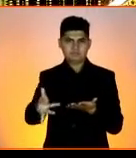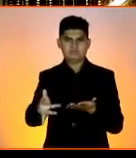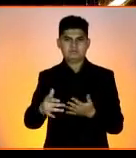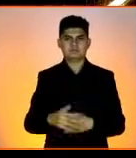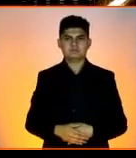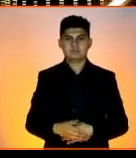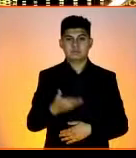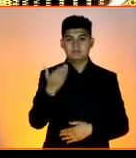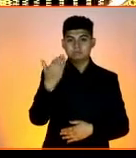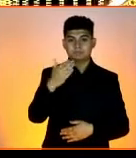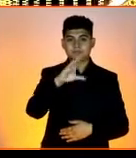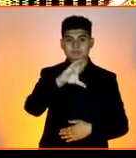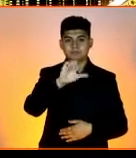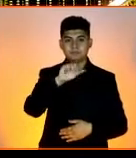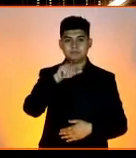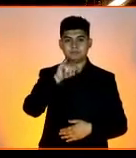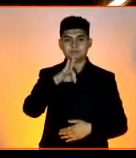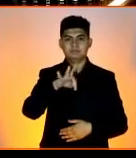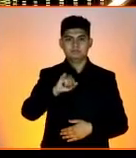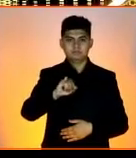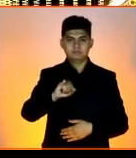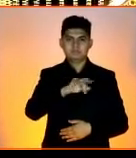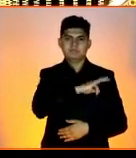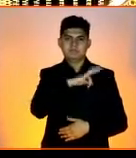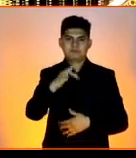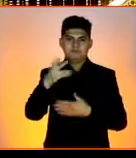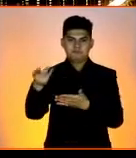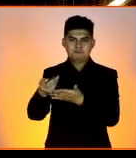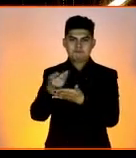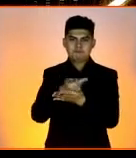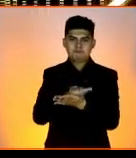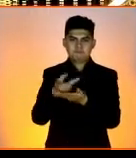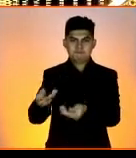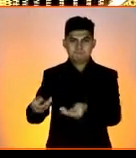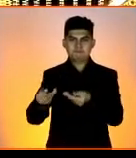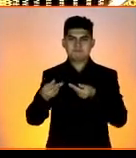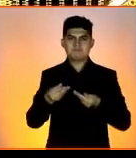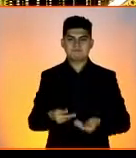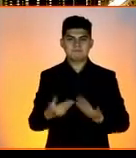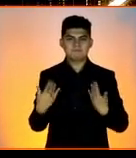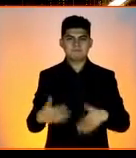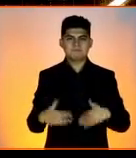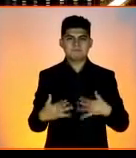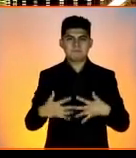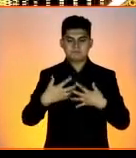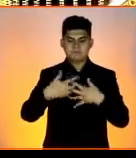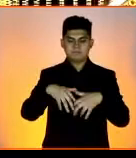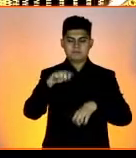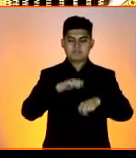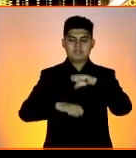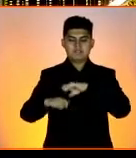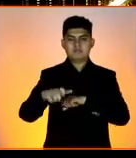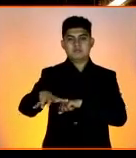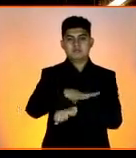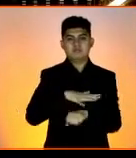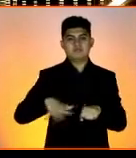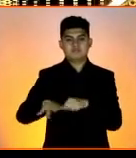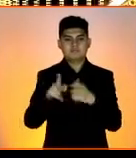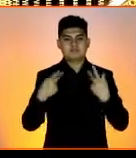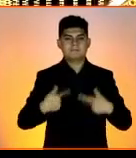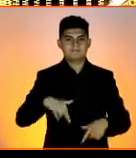al SEMEIO el habernos otorgado el distintivo de Empresa Socialmente